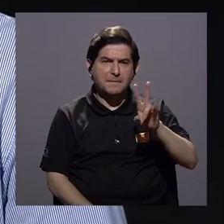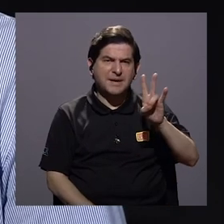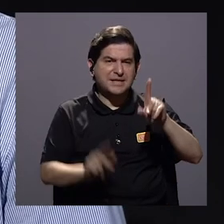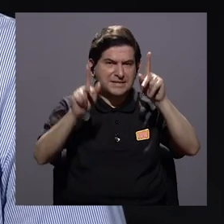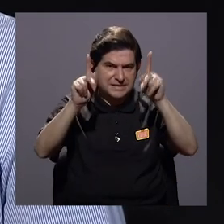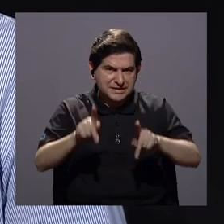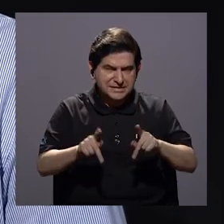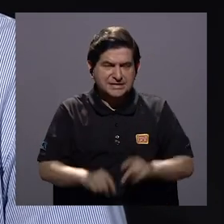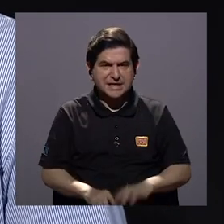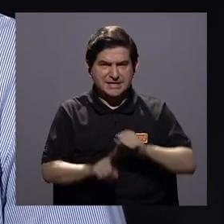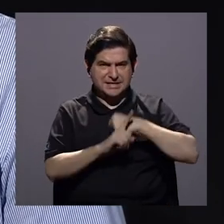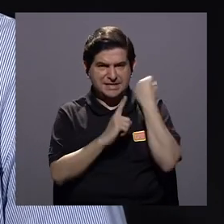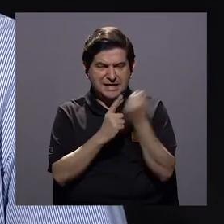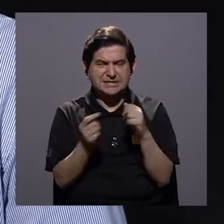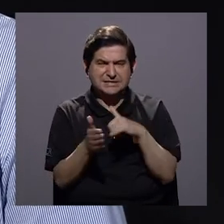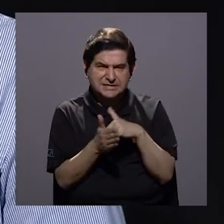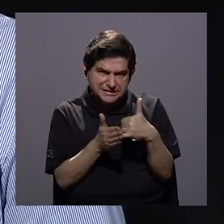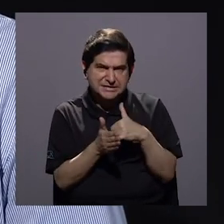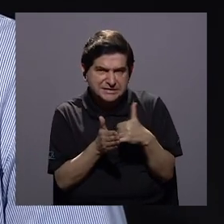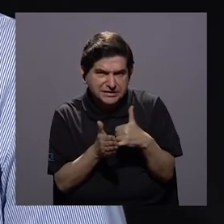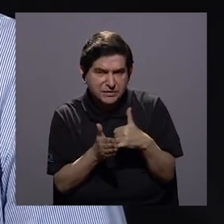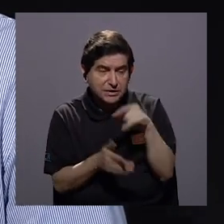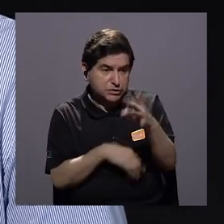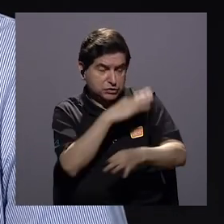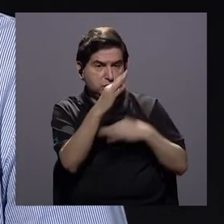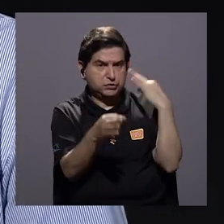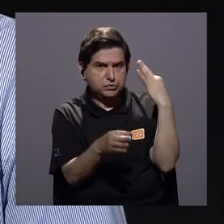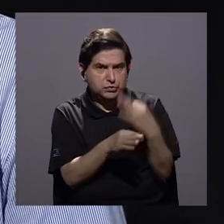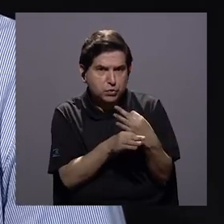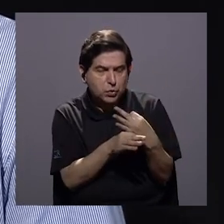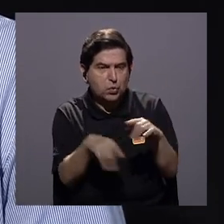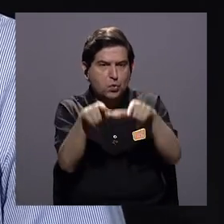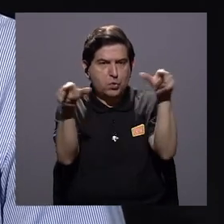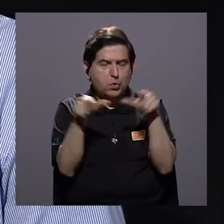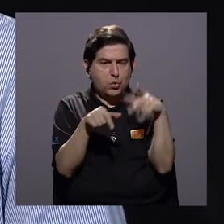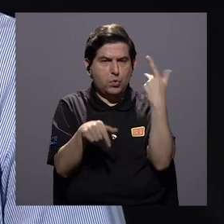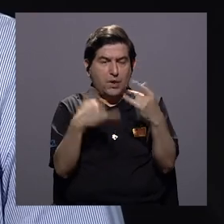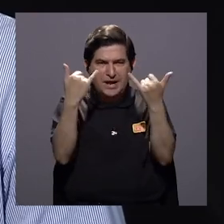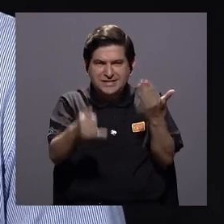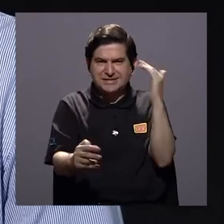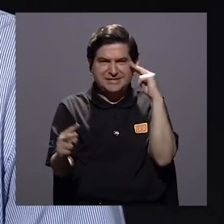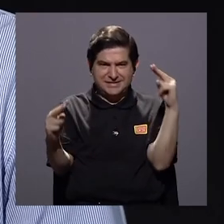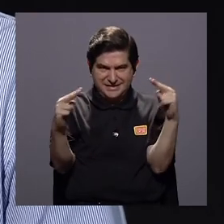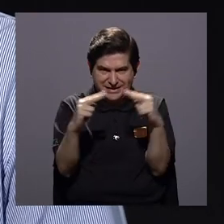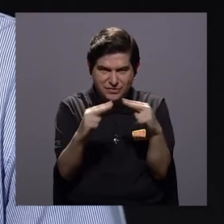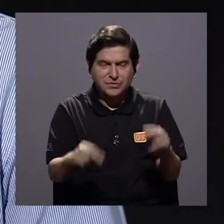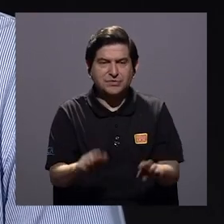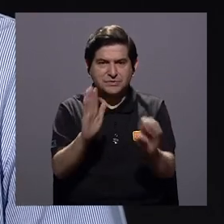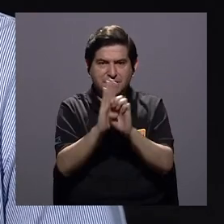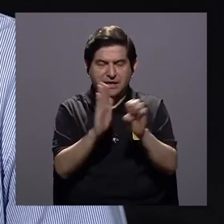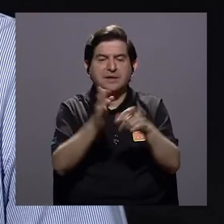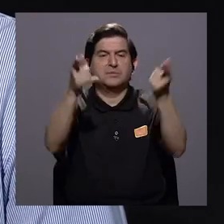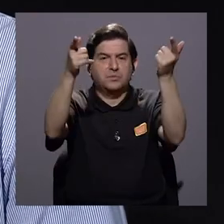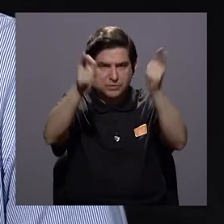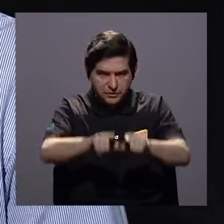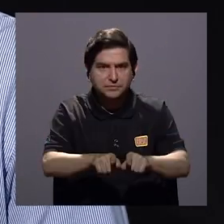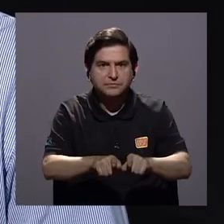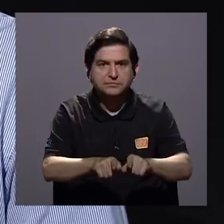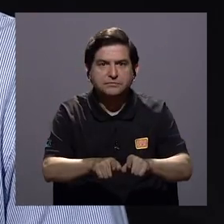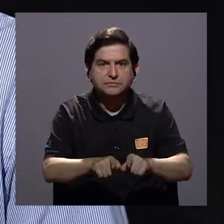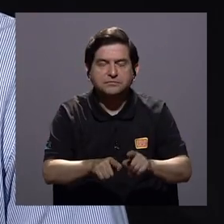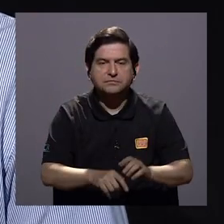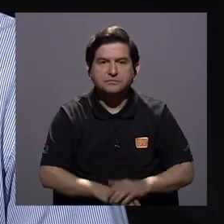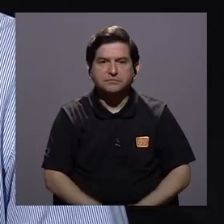27 personas en una condición de vulnerabilidad tal en una zona de riesgo conocido además que era por ejemplo ese caso